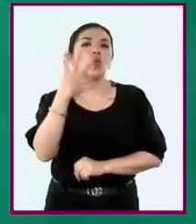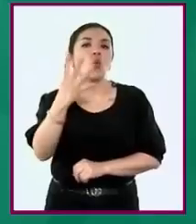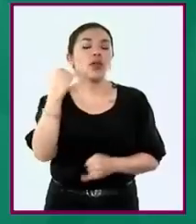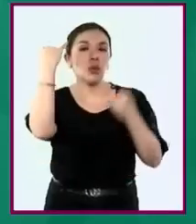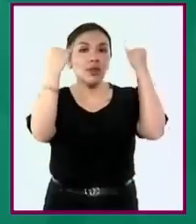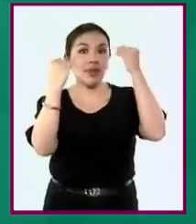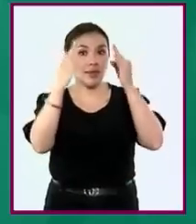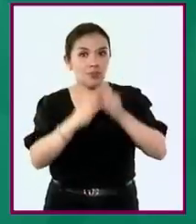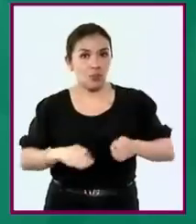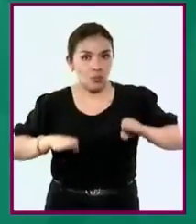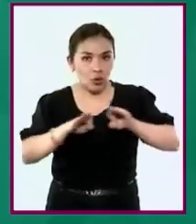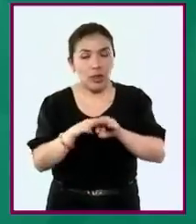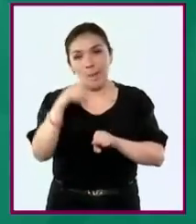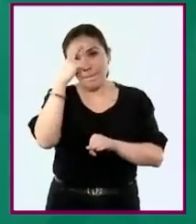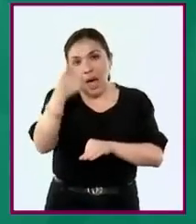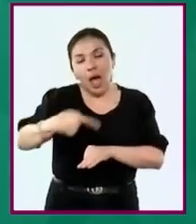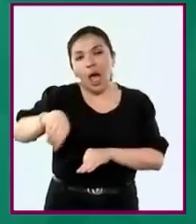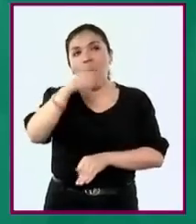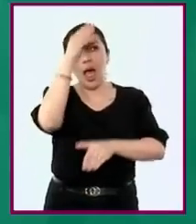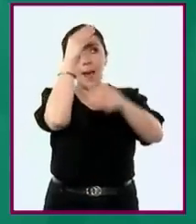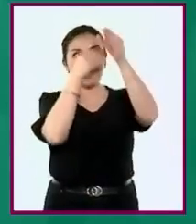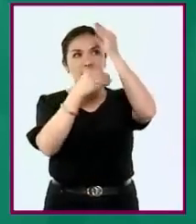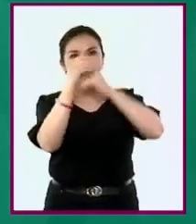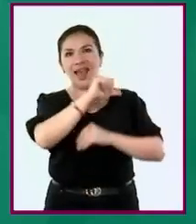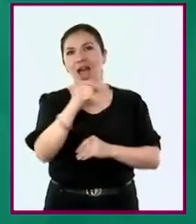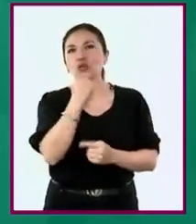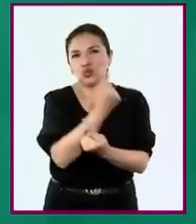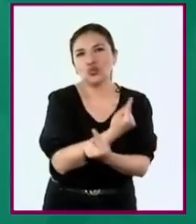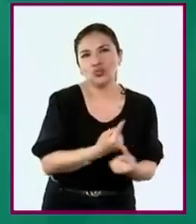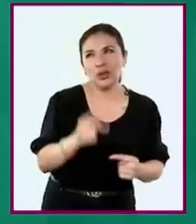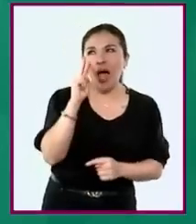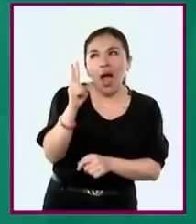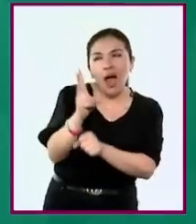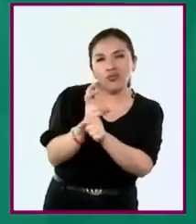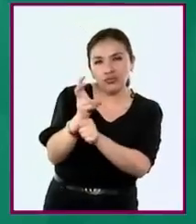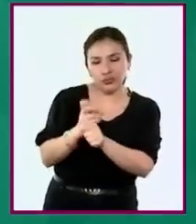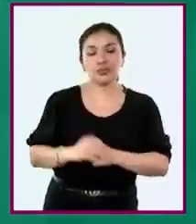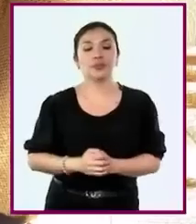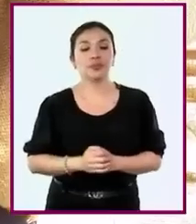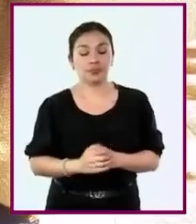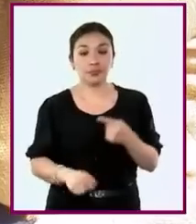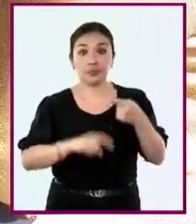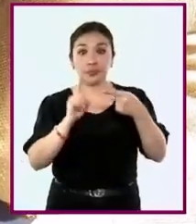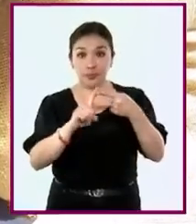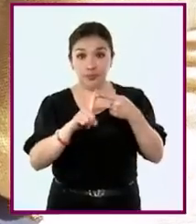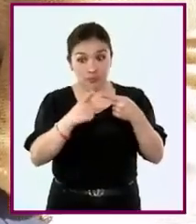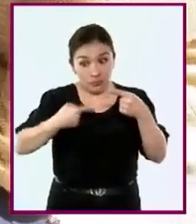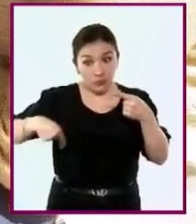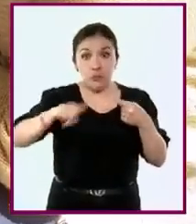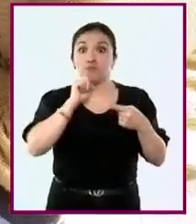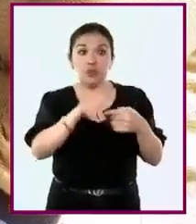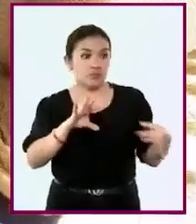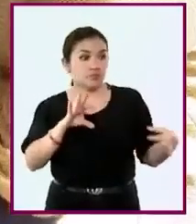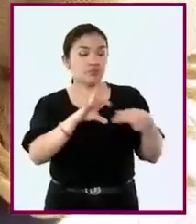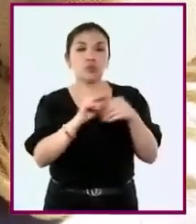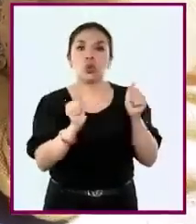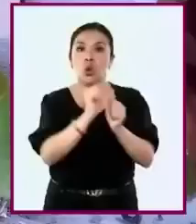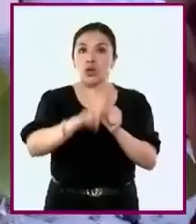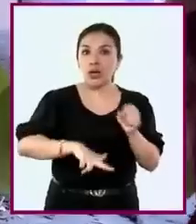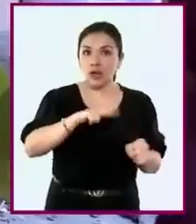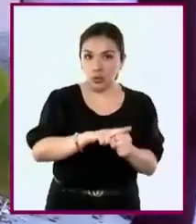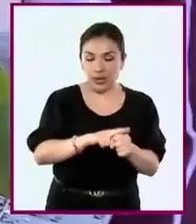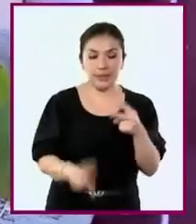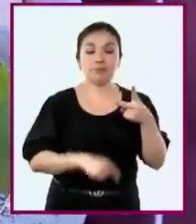cuatro ideas esenciales para el aprendizaje de las niñas y los niños. Somos parte de la naturaleza,